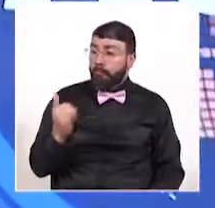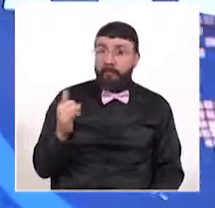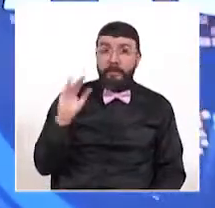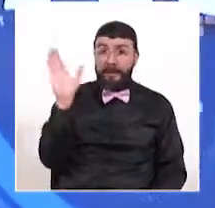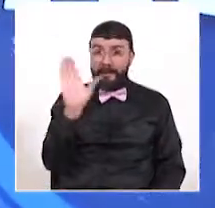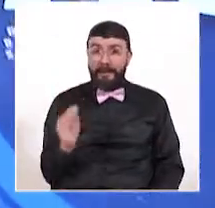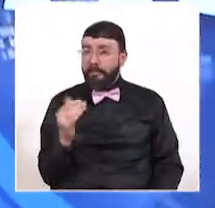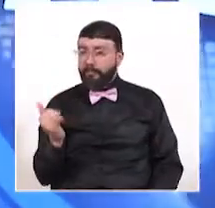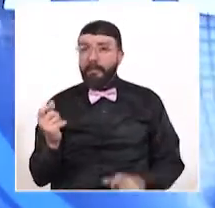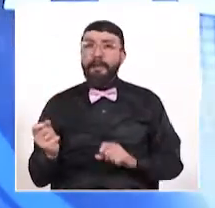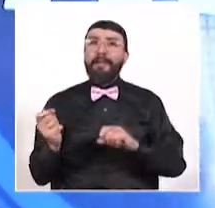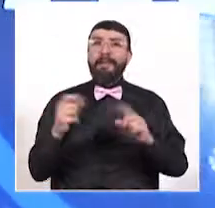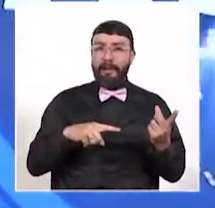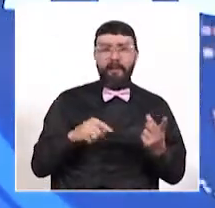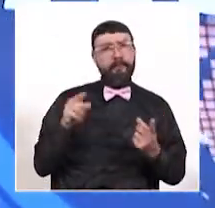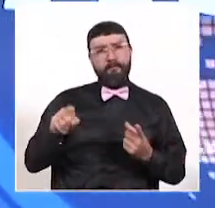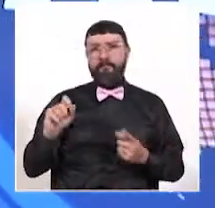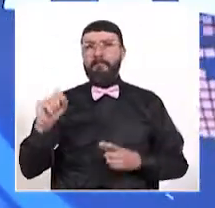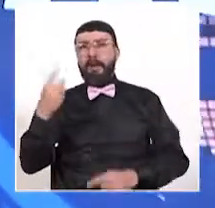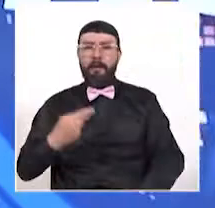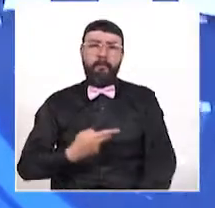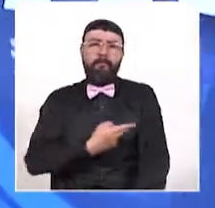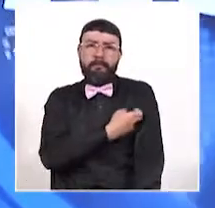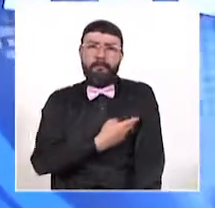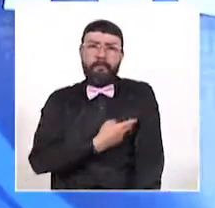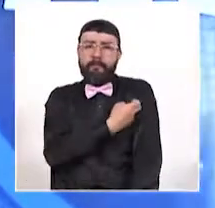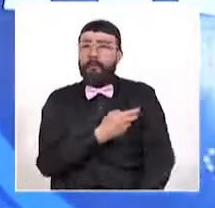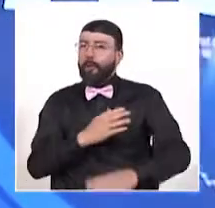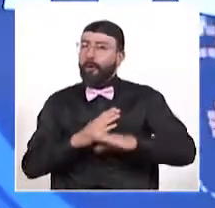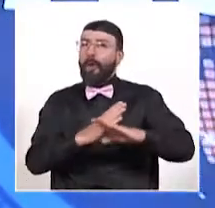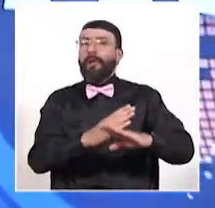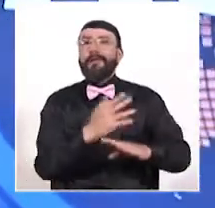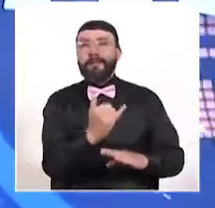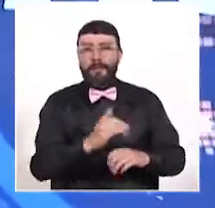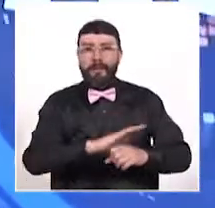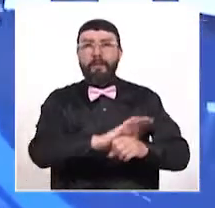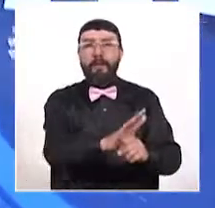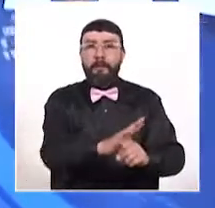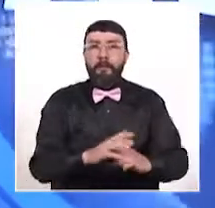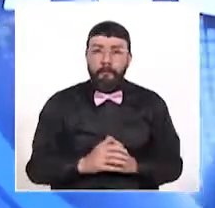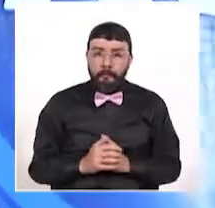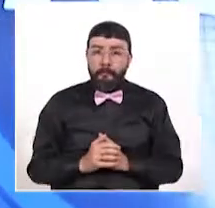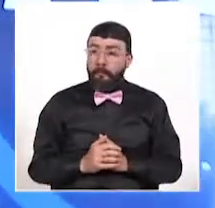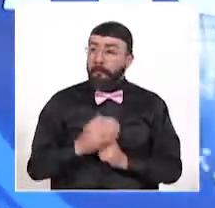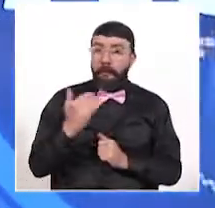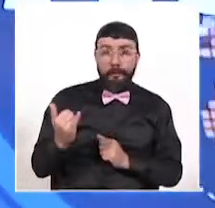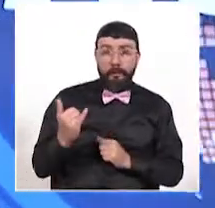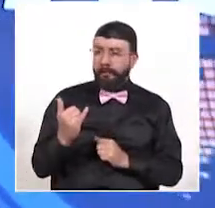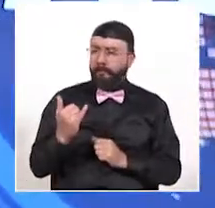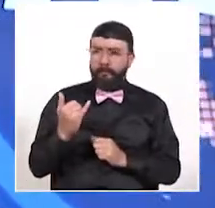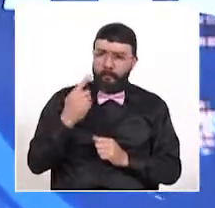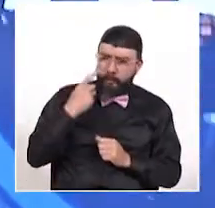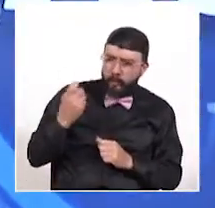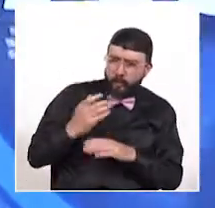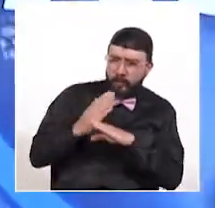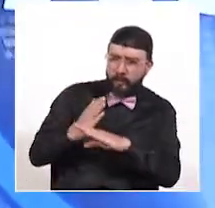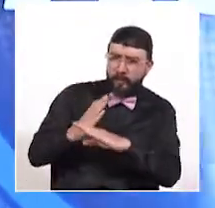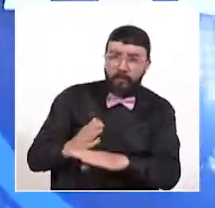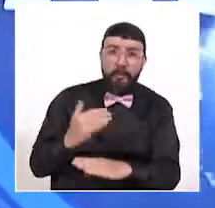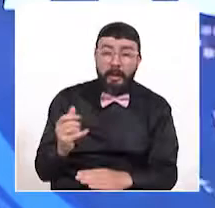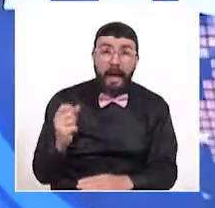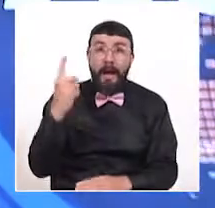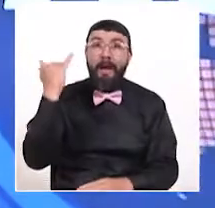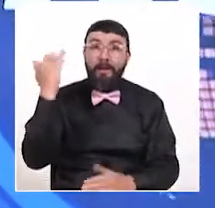listos para recibir las primeras dosis de las vacunas contra la COVID-19. Las autoridades buscan no dejar escapar ningún detalle